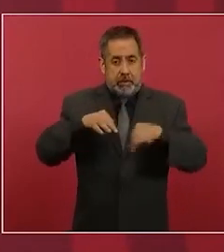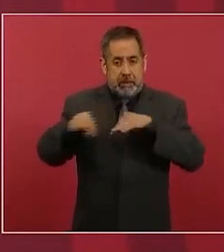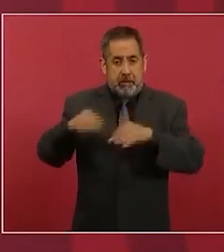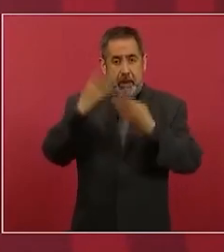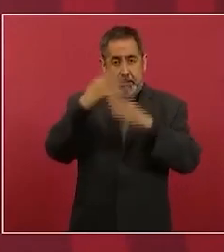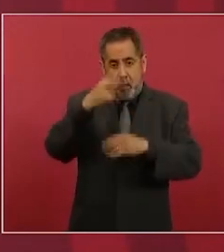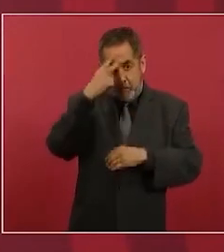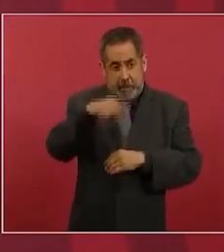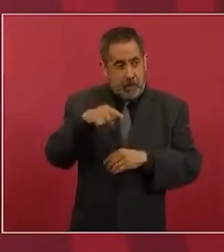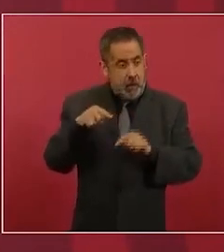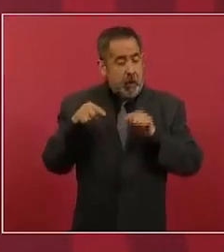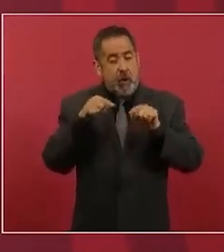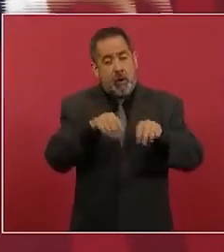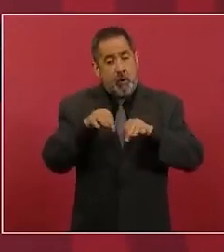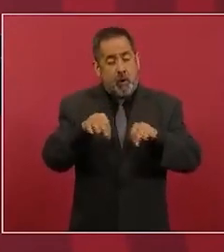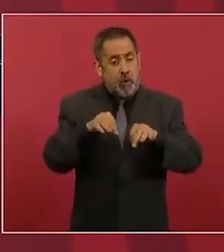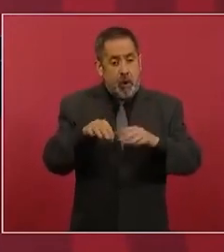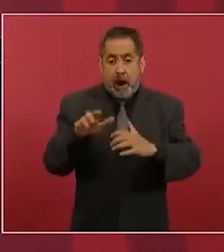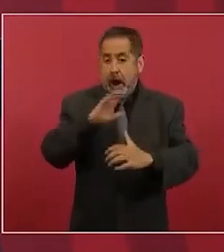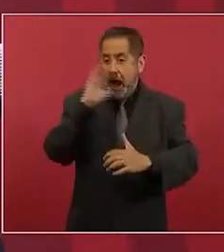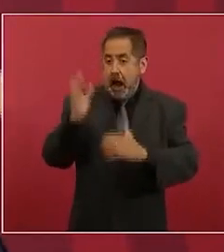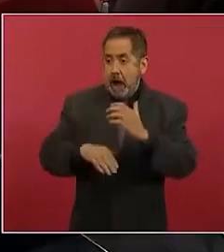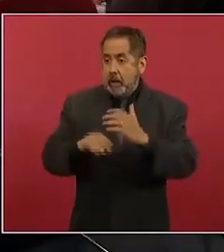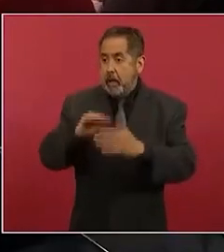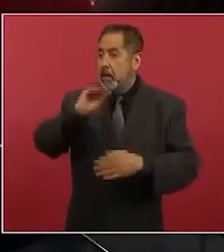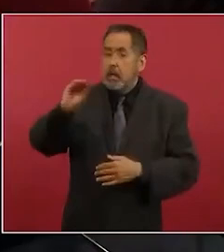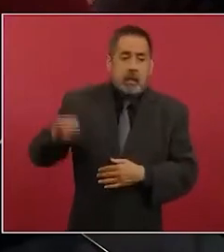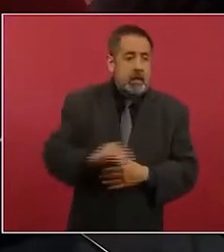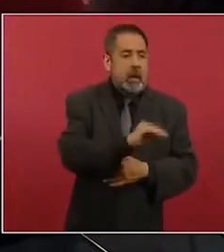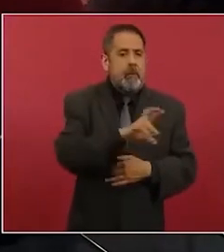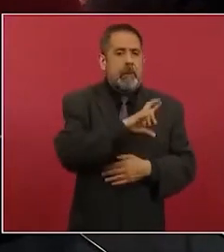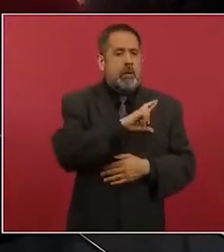terminan ahí a la banca privada